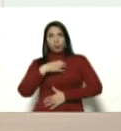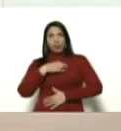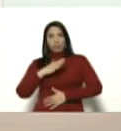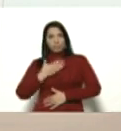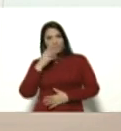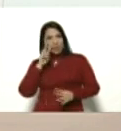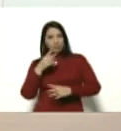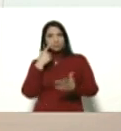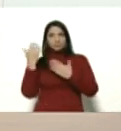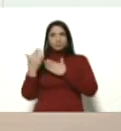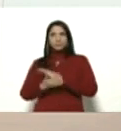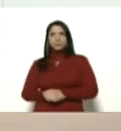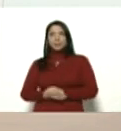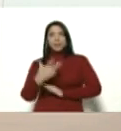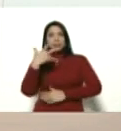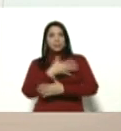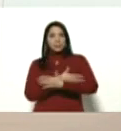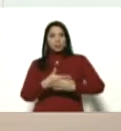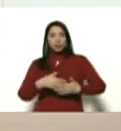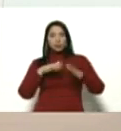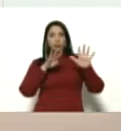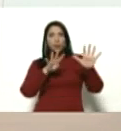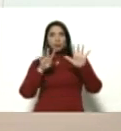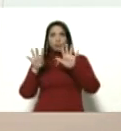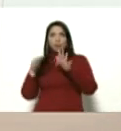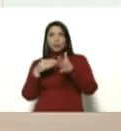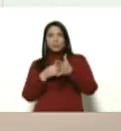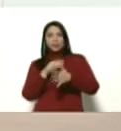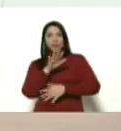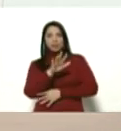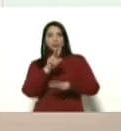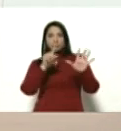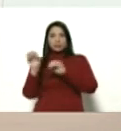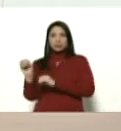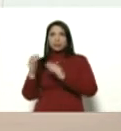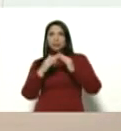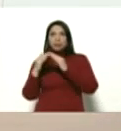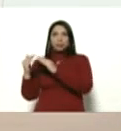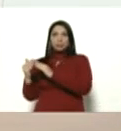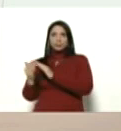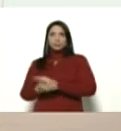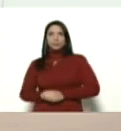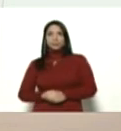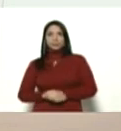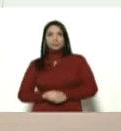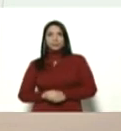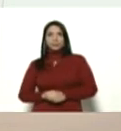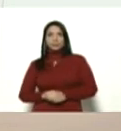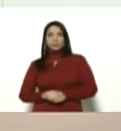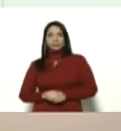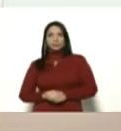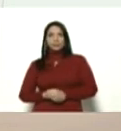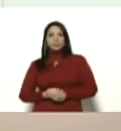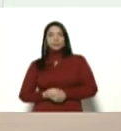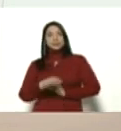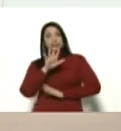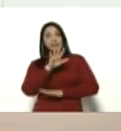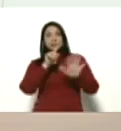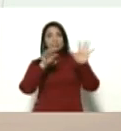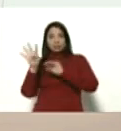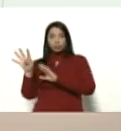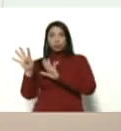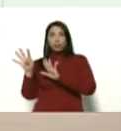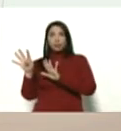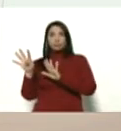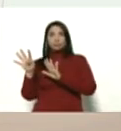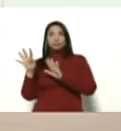99 mil 569 viviendas. Tres millones, 99 mil 569 viviendas en nueve